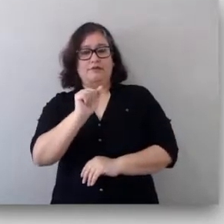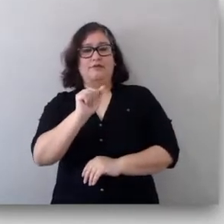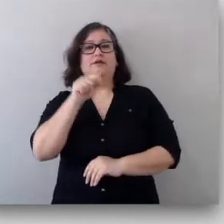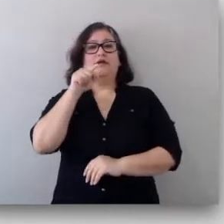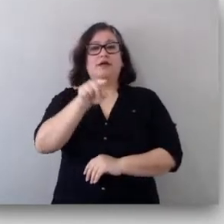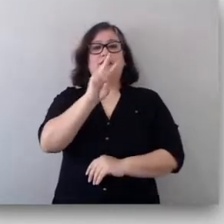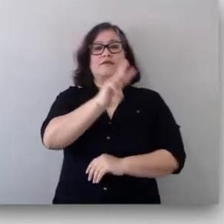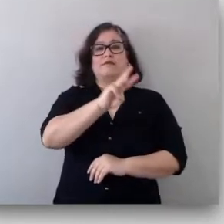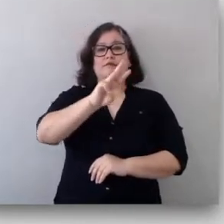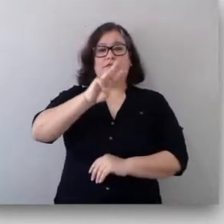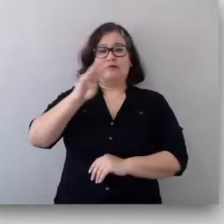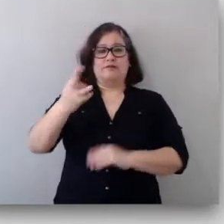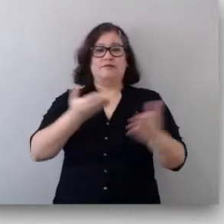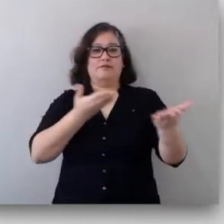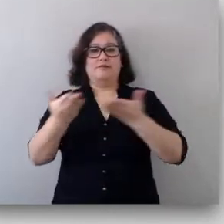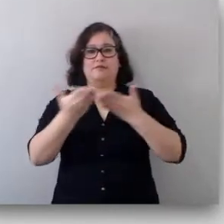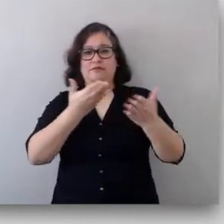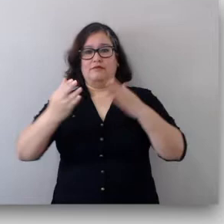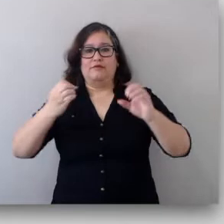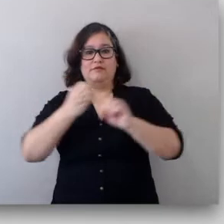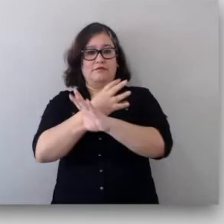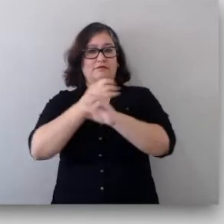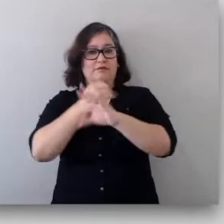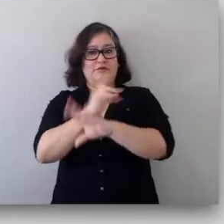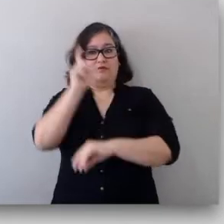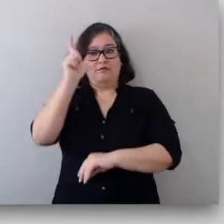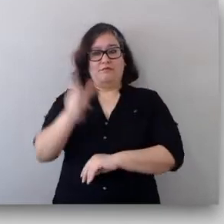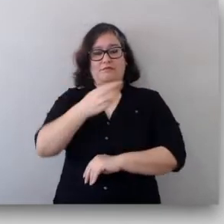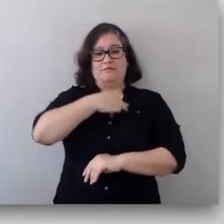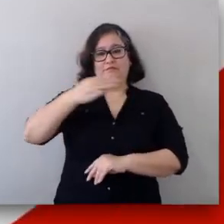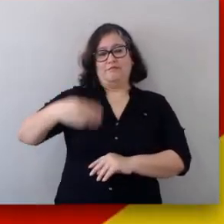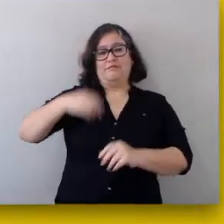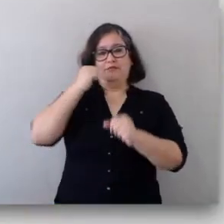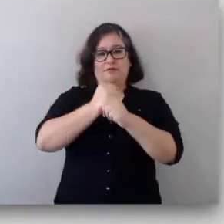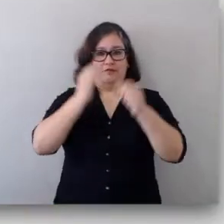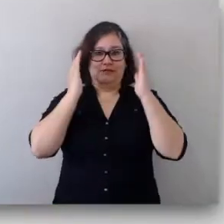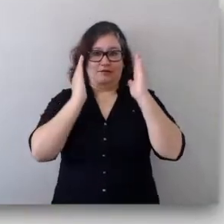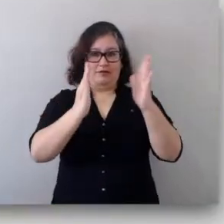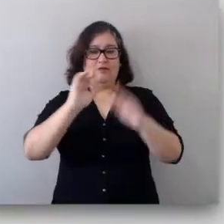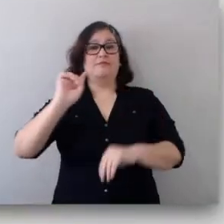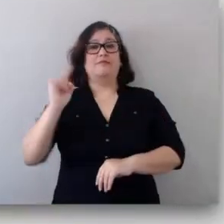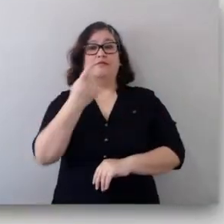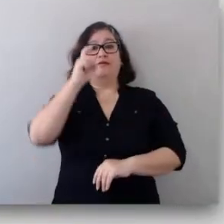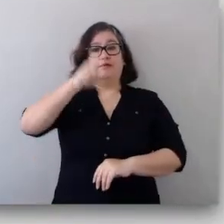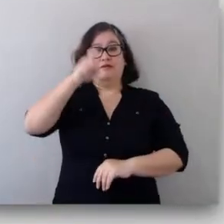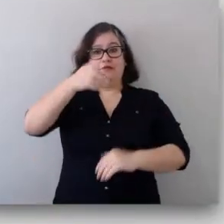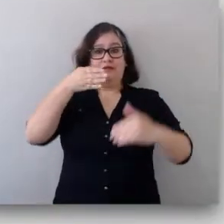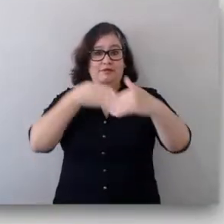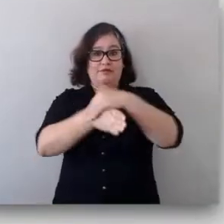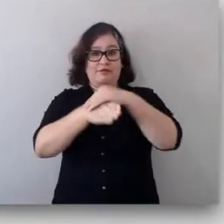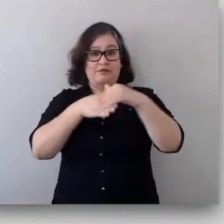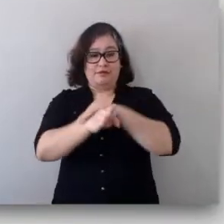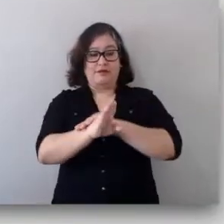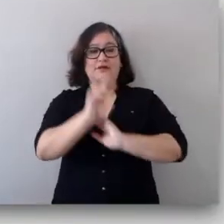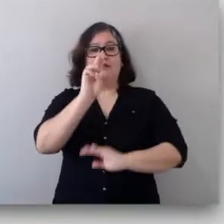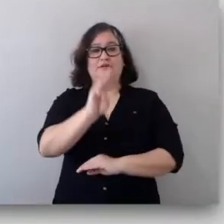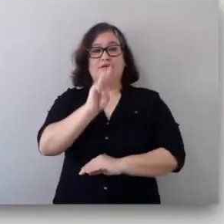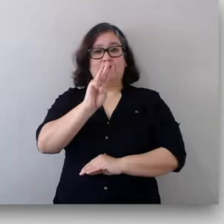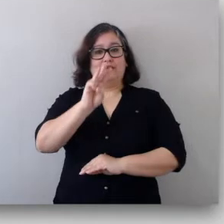servicios virtuales y serás atendido por uno de nuestros especialistas. Primero, deberás ingresar a